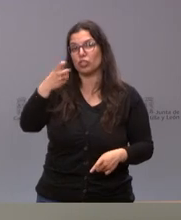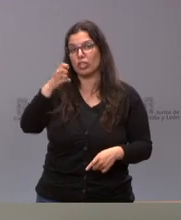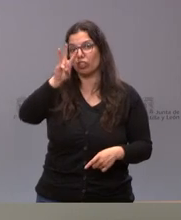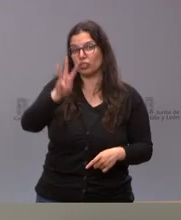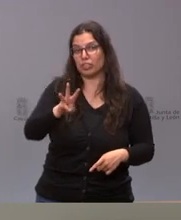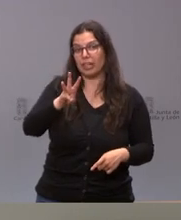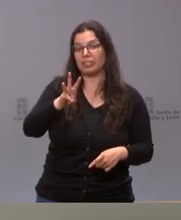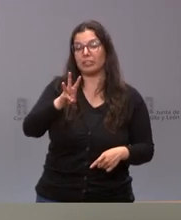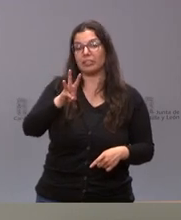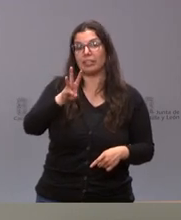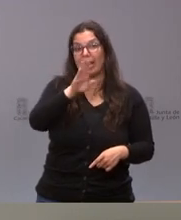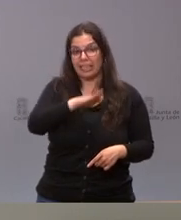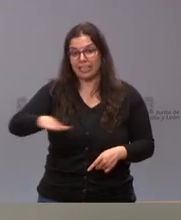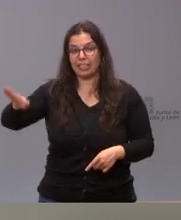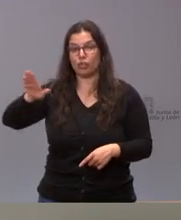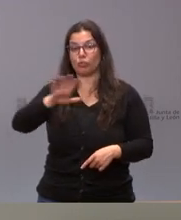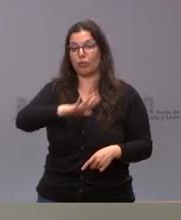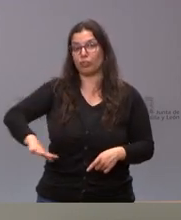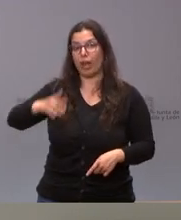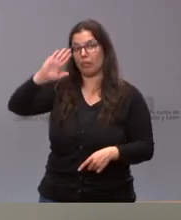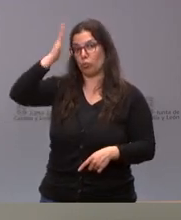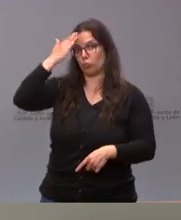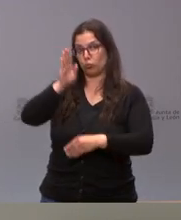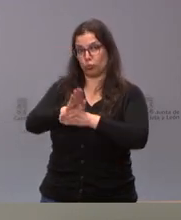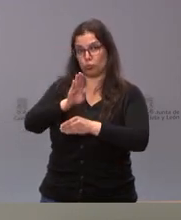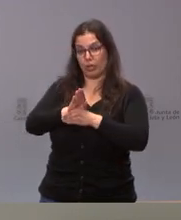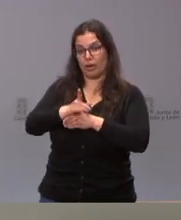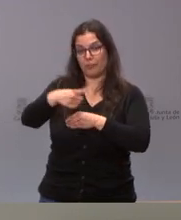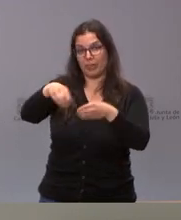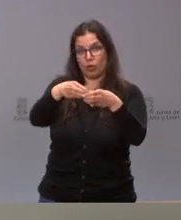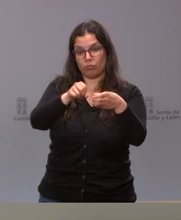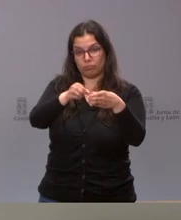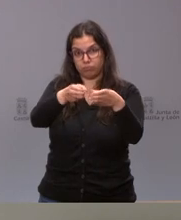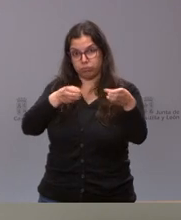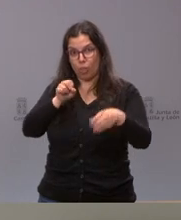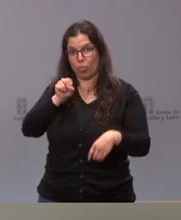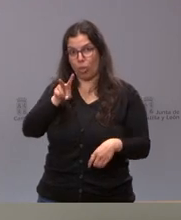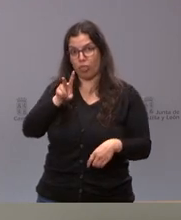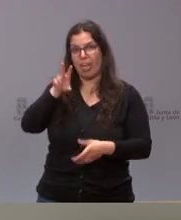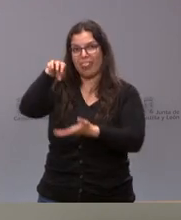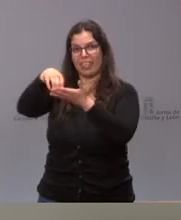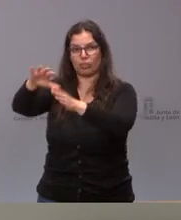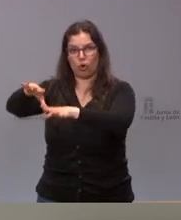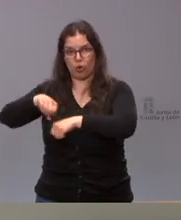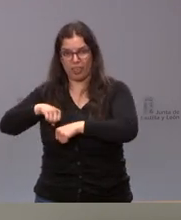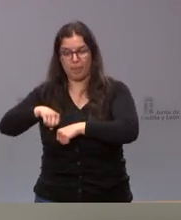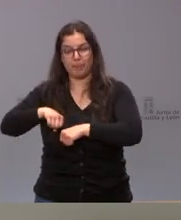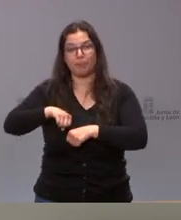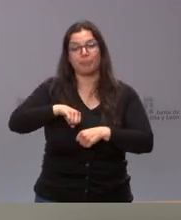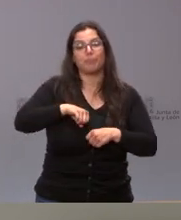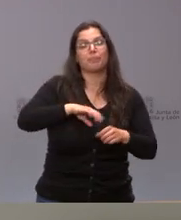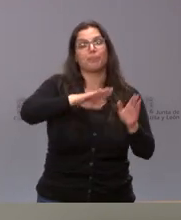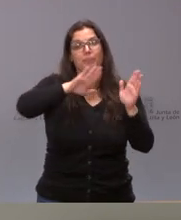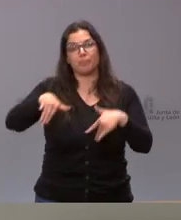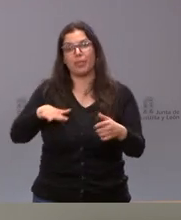los menores en guarda provisional. De ellos, 12 están en centros de acogida. Y, finalmente, en el ámbito